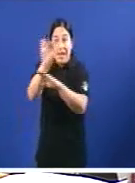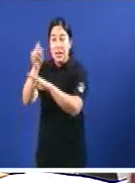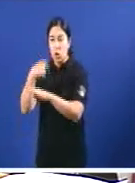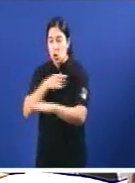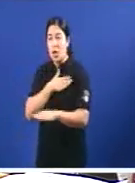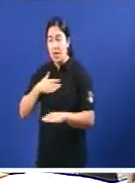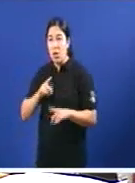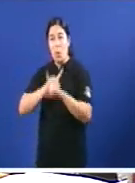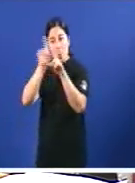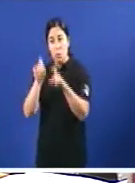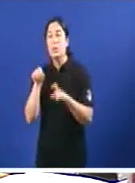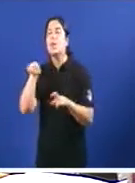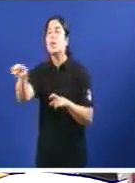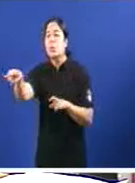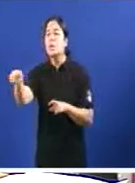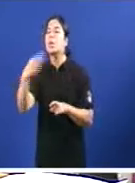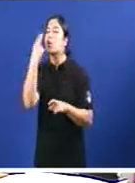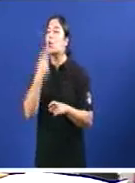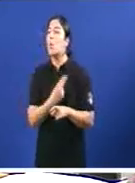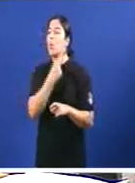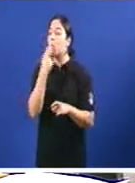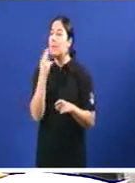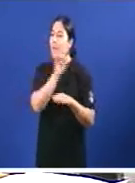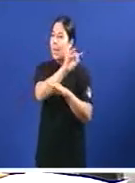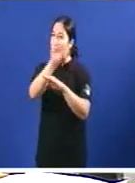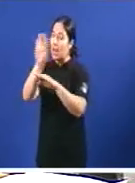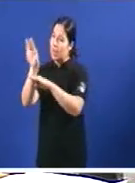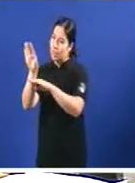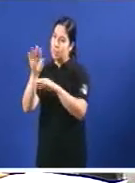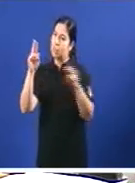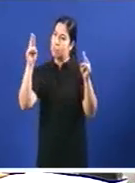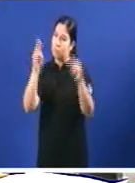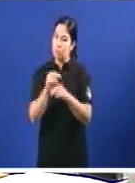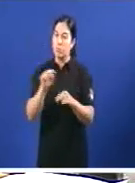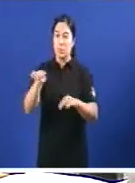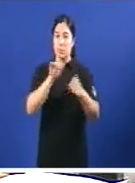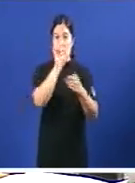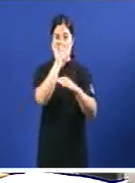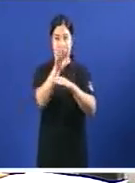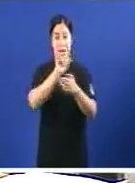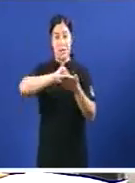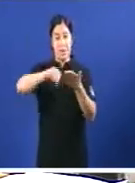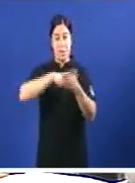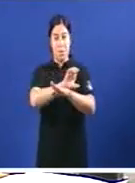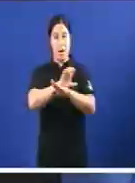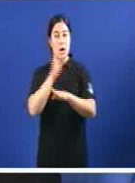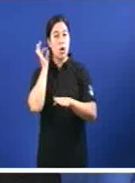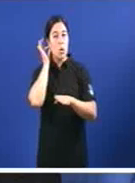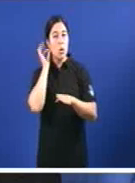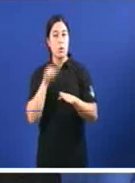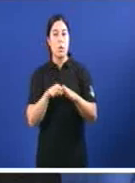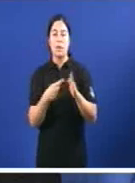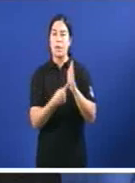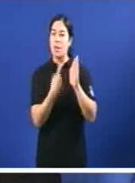si vai a comprometerse aquí A retirar Como esta carta Que asina a conselleira Que teño aquí diante Na que mudan de oficio As